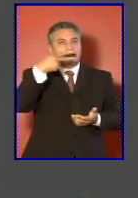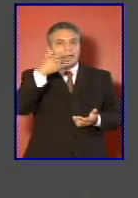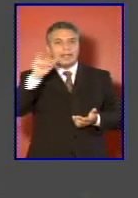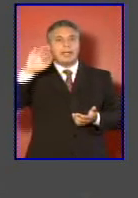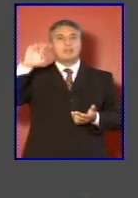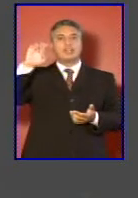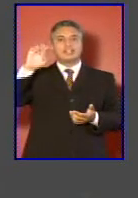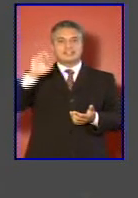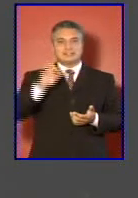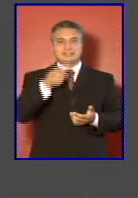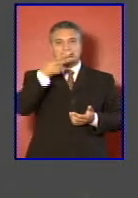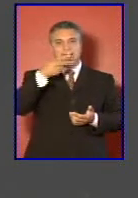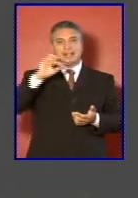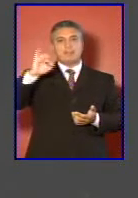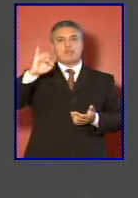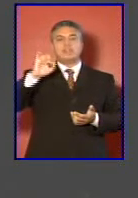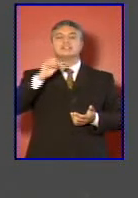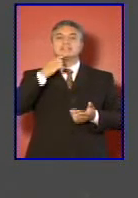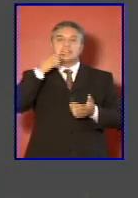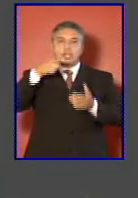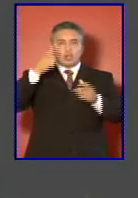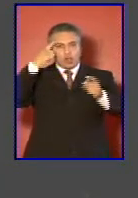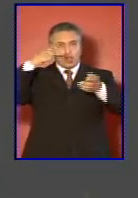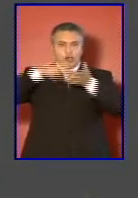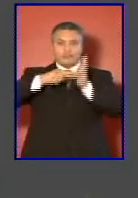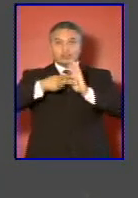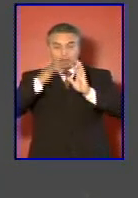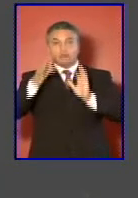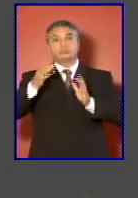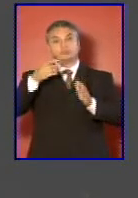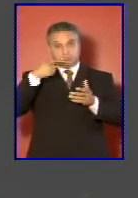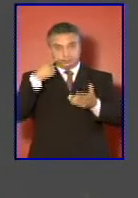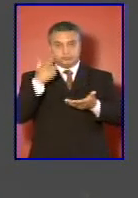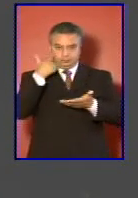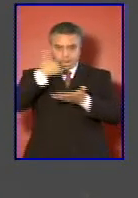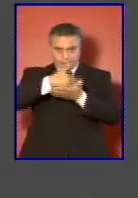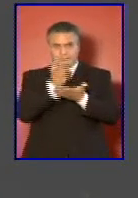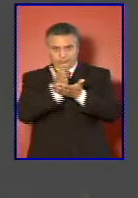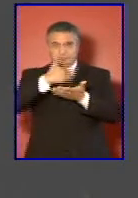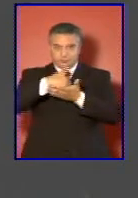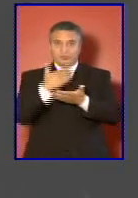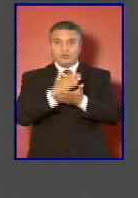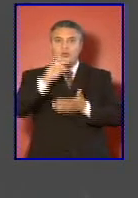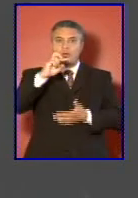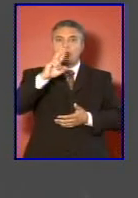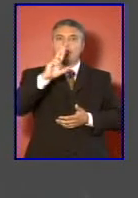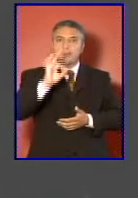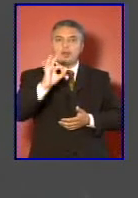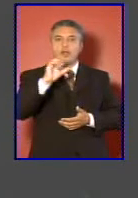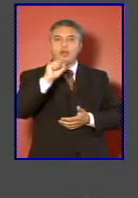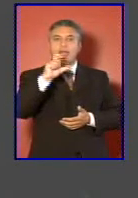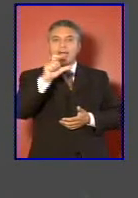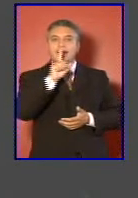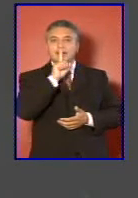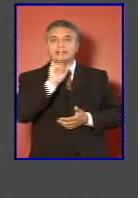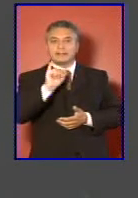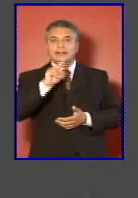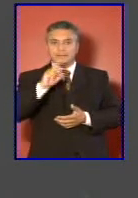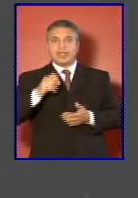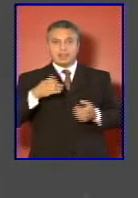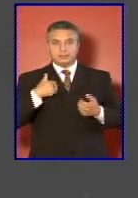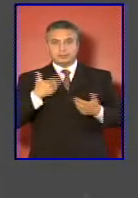conflicto para entrar a planificar en forma proactiva en función de nuestras capacidades